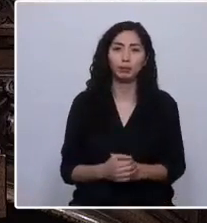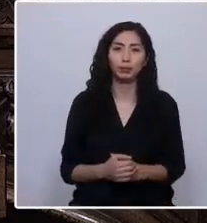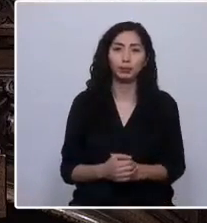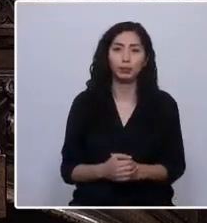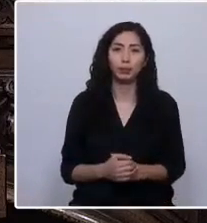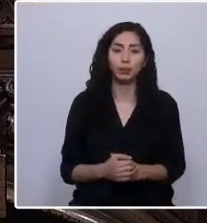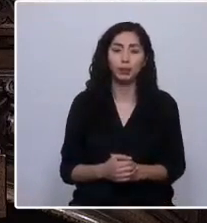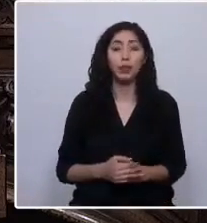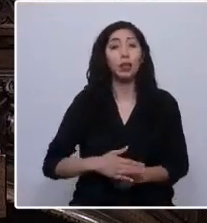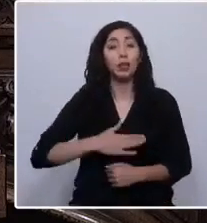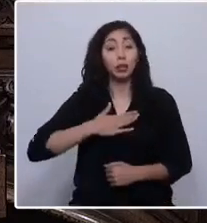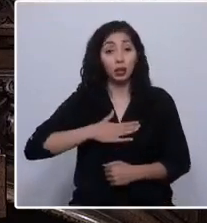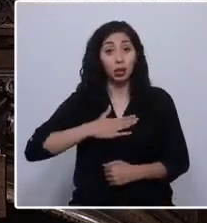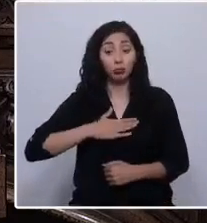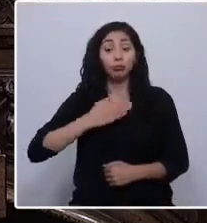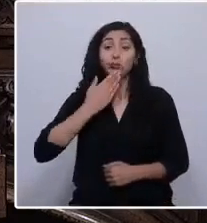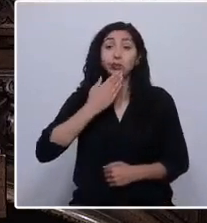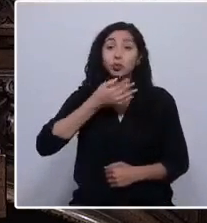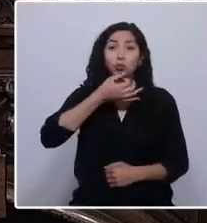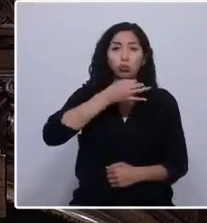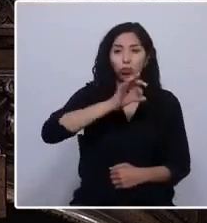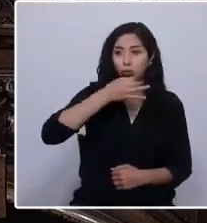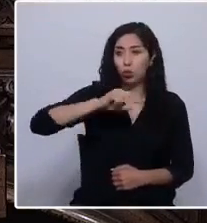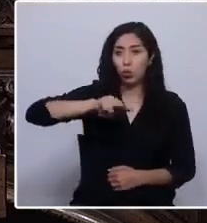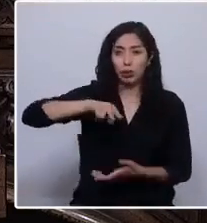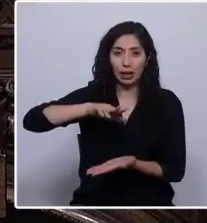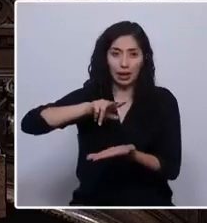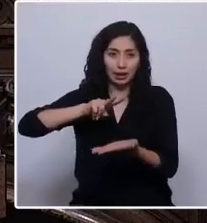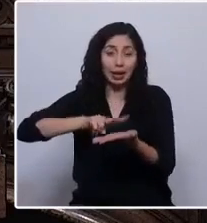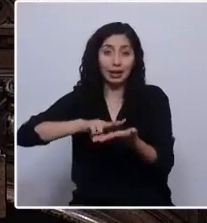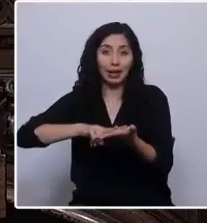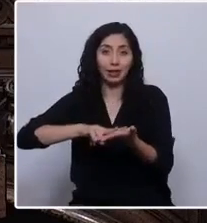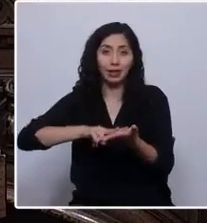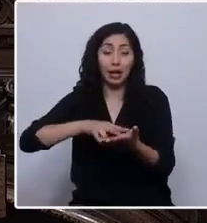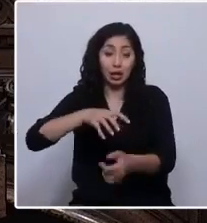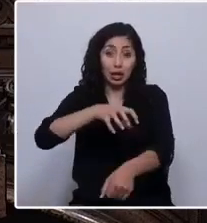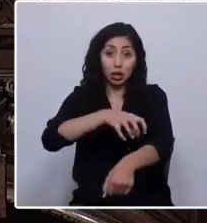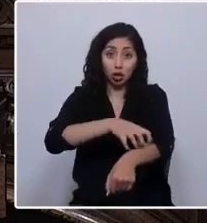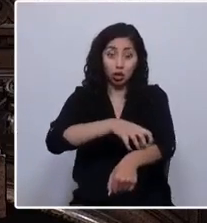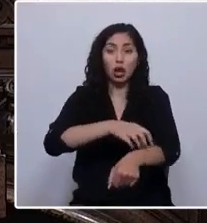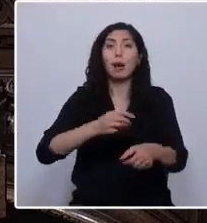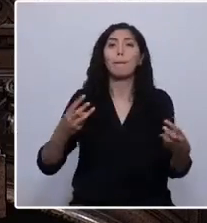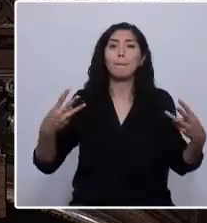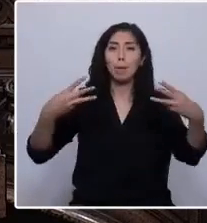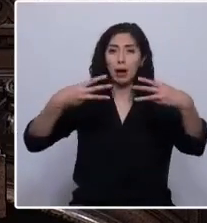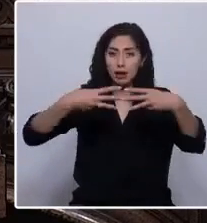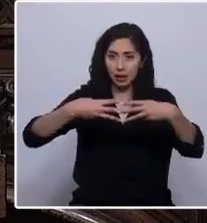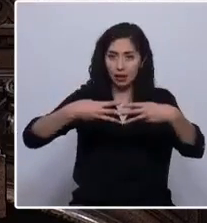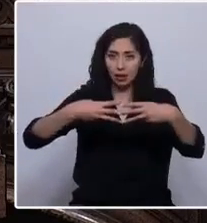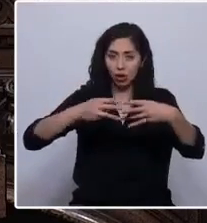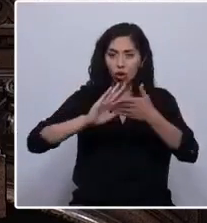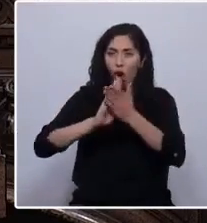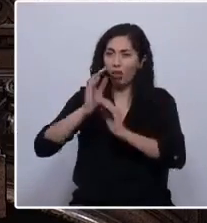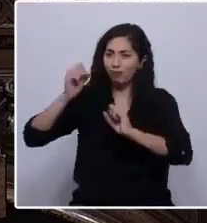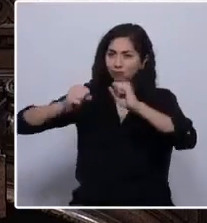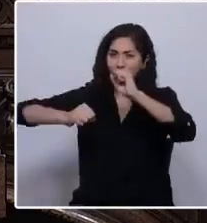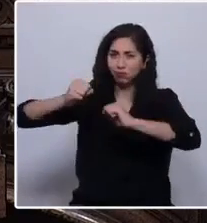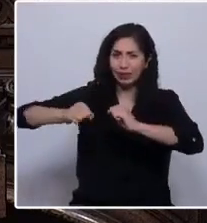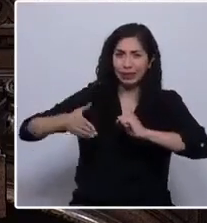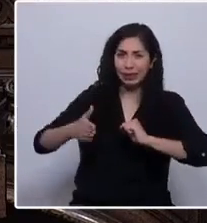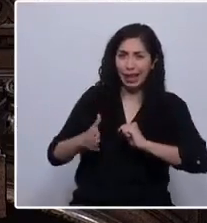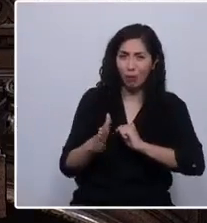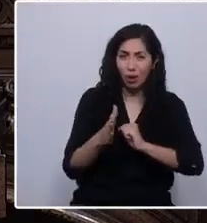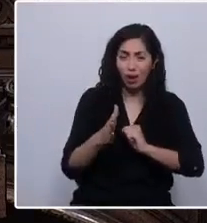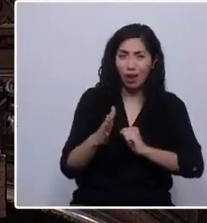Quiero contarles también nuestra realidad en la región de Magallanes. Las industrias salmoneras nos han dividido.